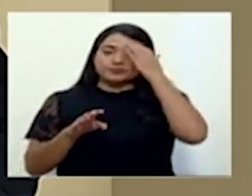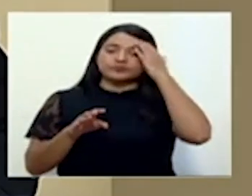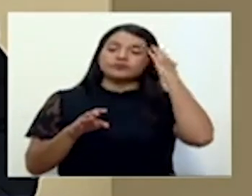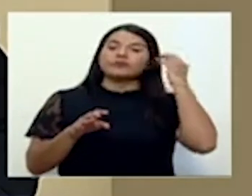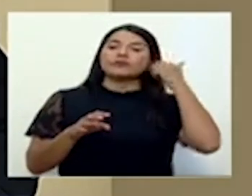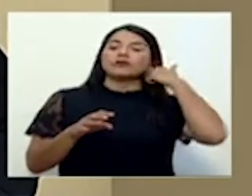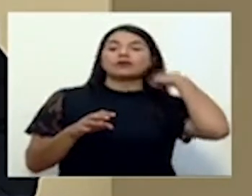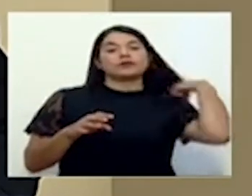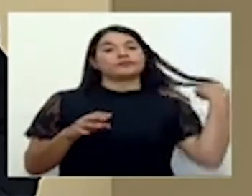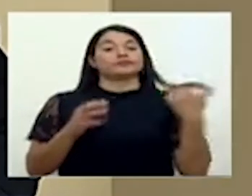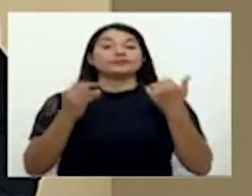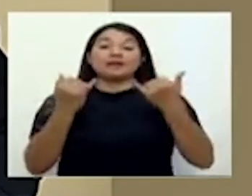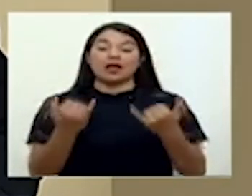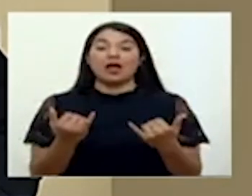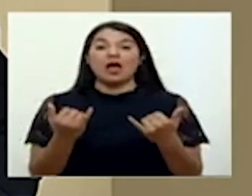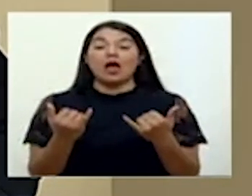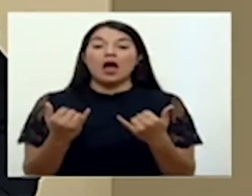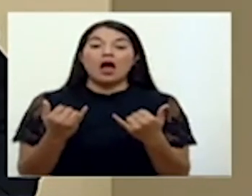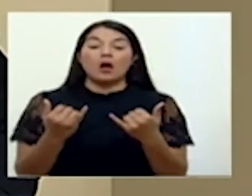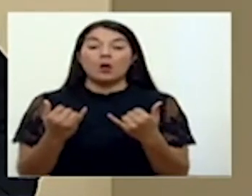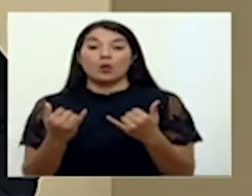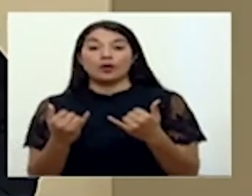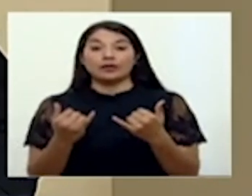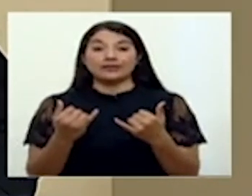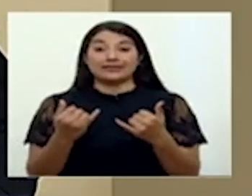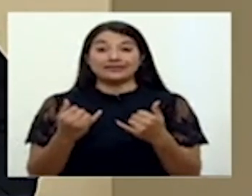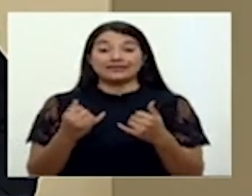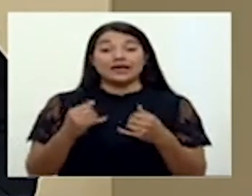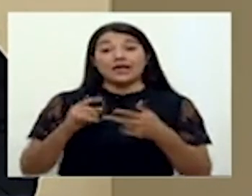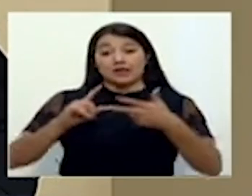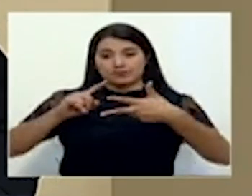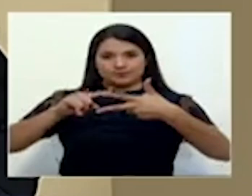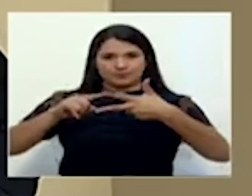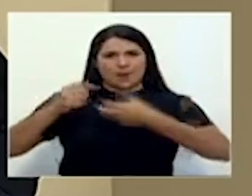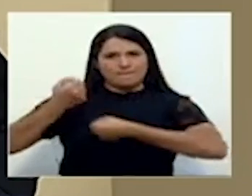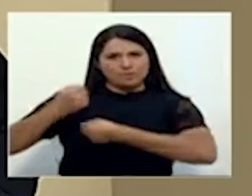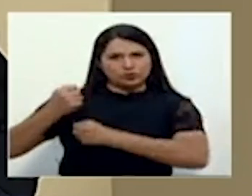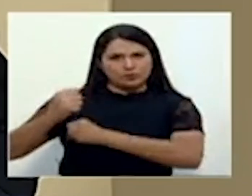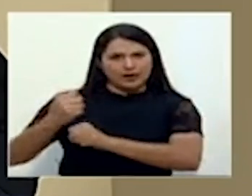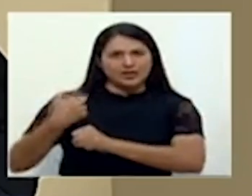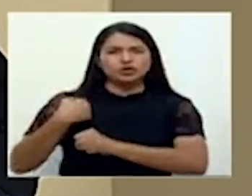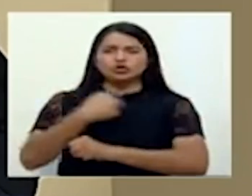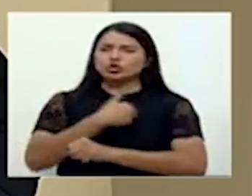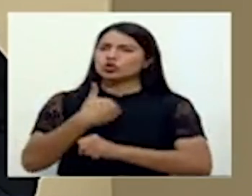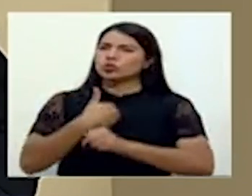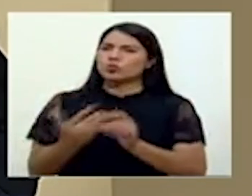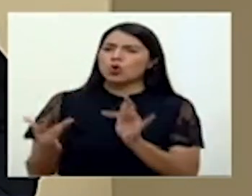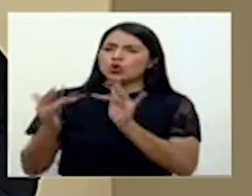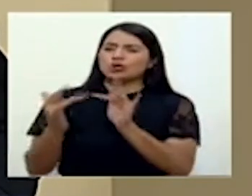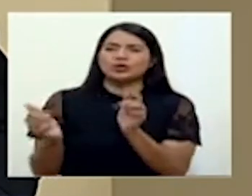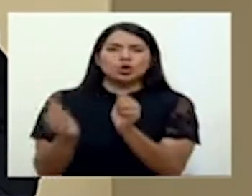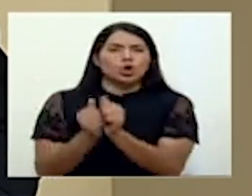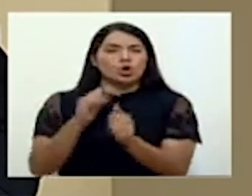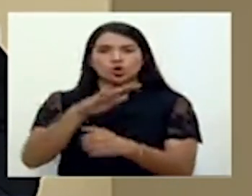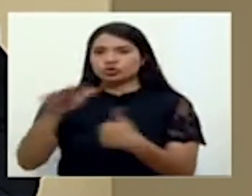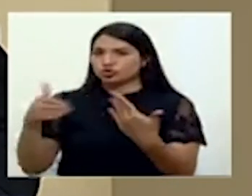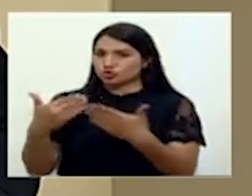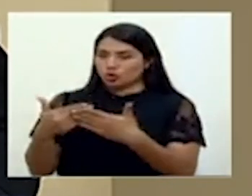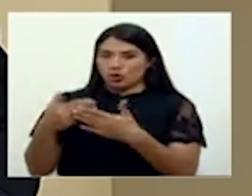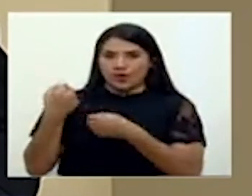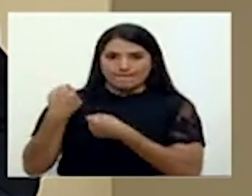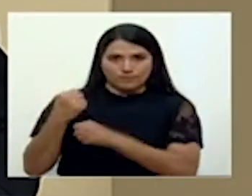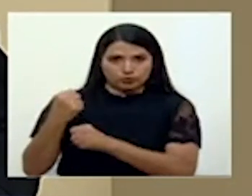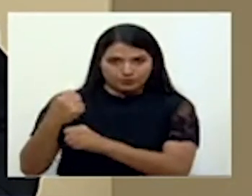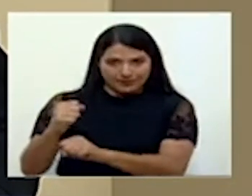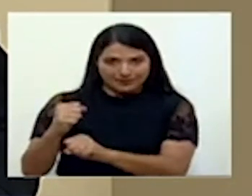municipios que toman medidas de preparación, nosotros hemos mantenido contacto con absolutamente todas las municipalidades de los